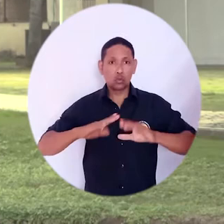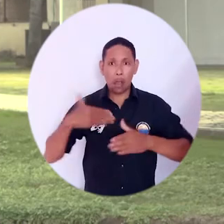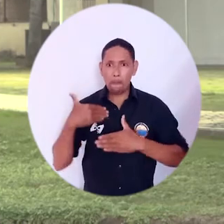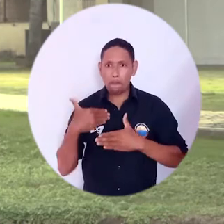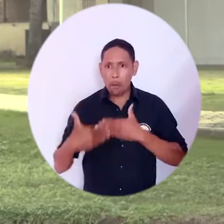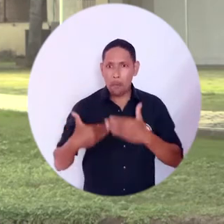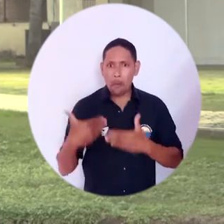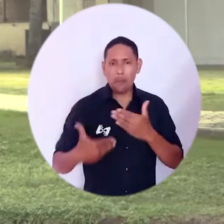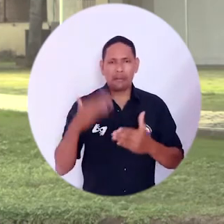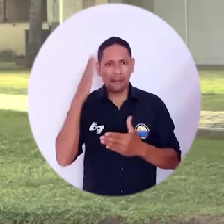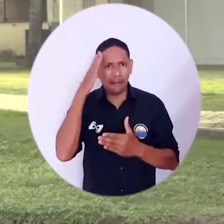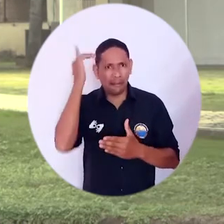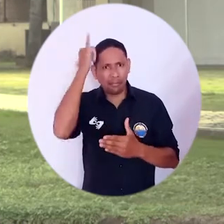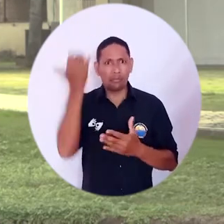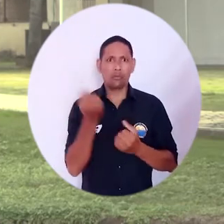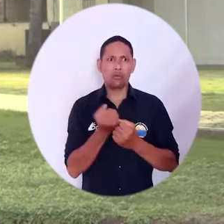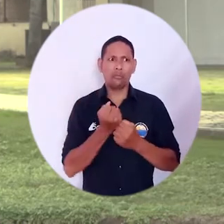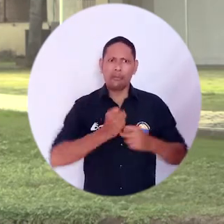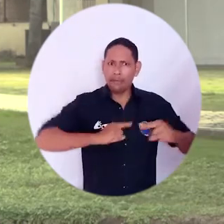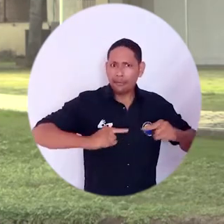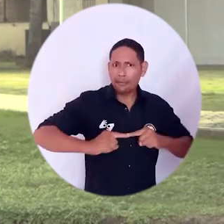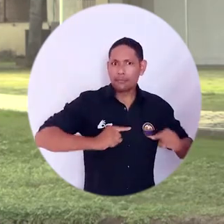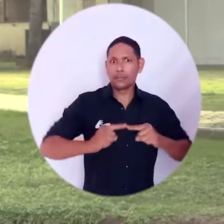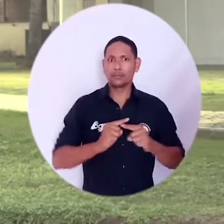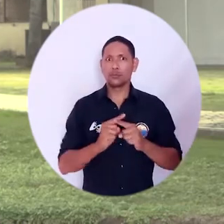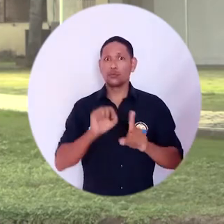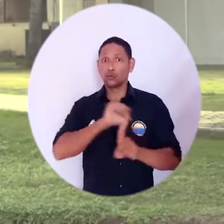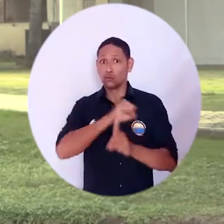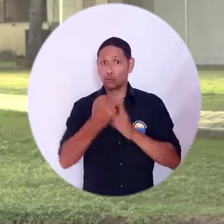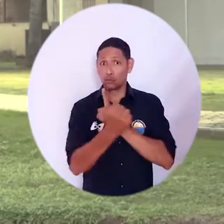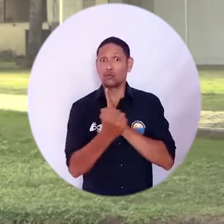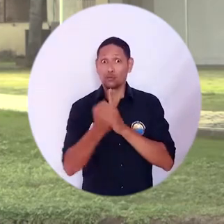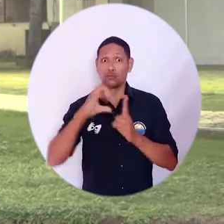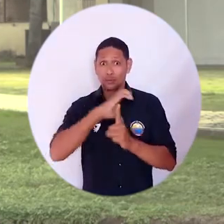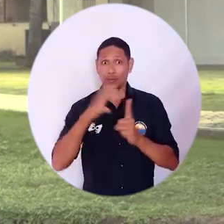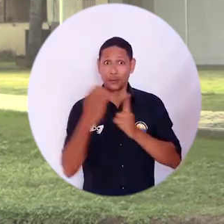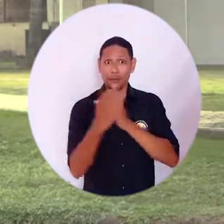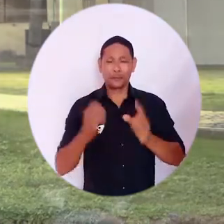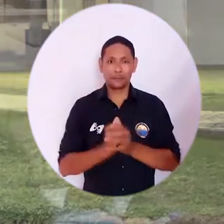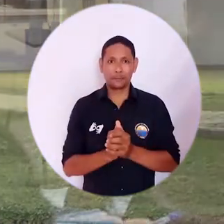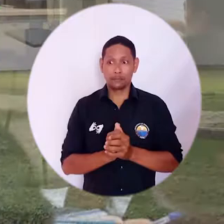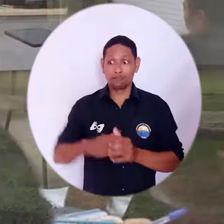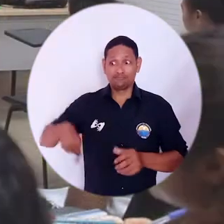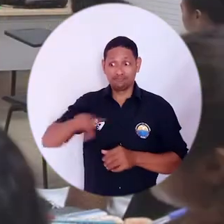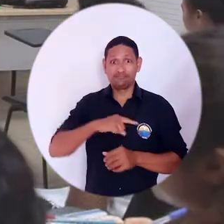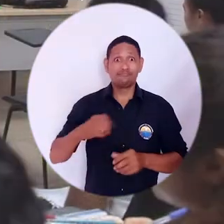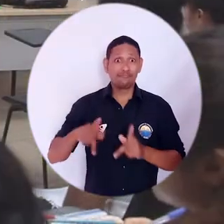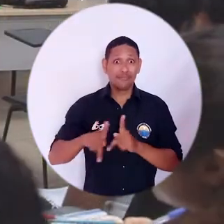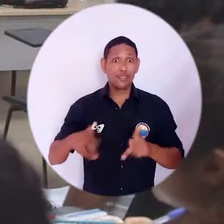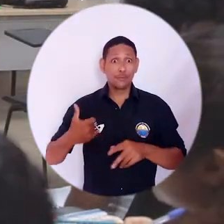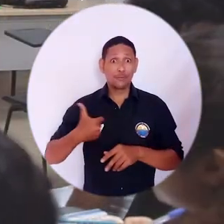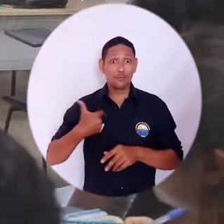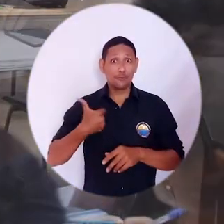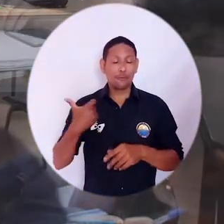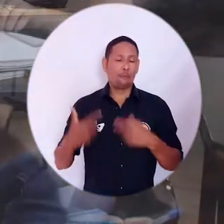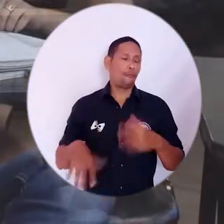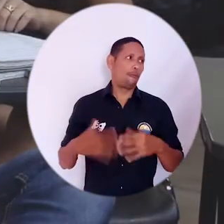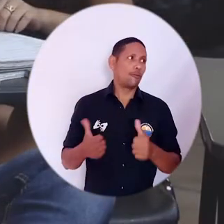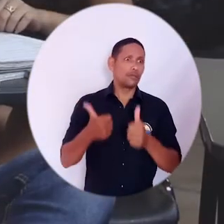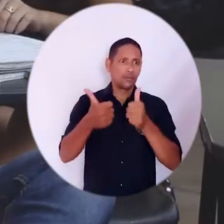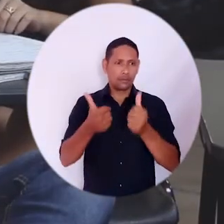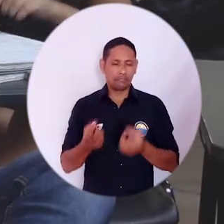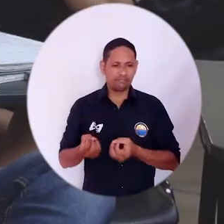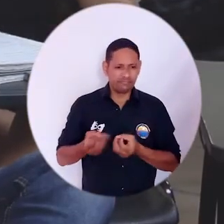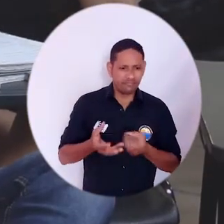procesos, sea tanto académicos, administrativos como socioculturales. Estos estudiantes que aportan